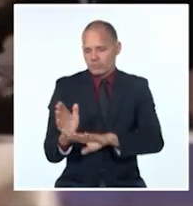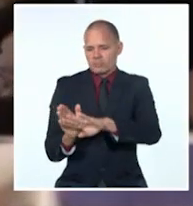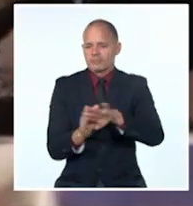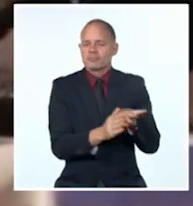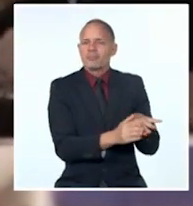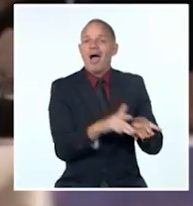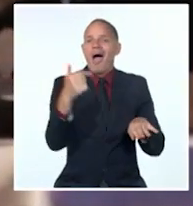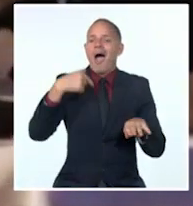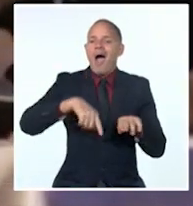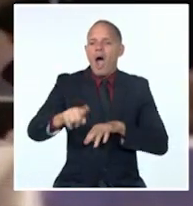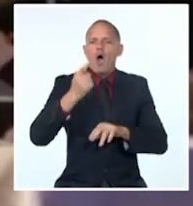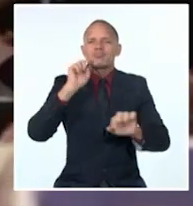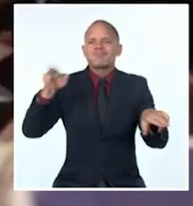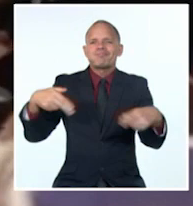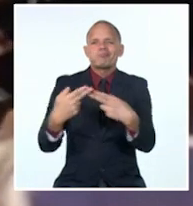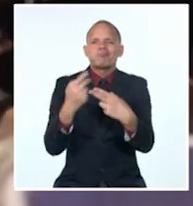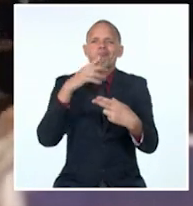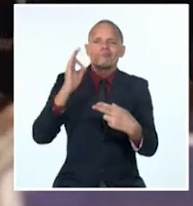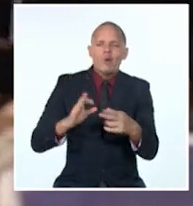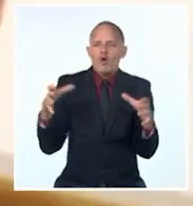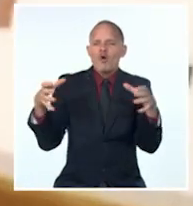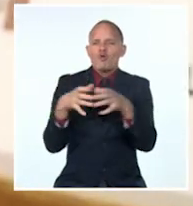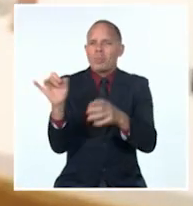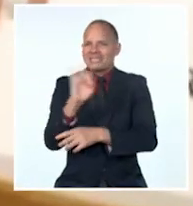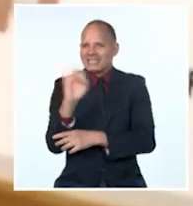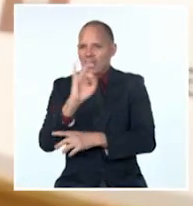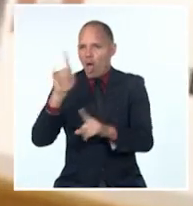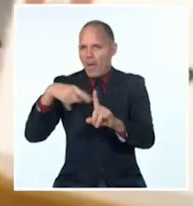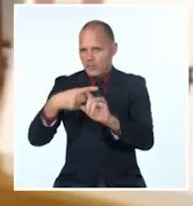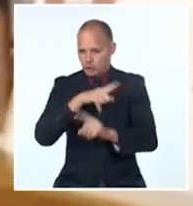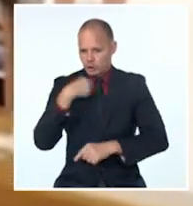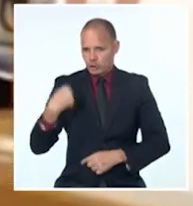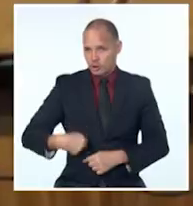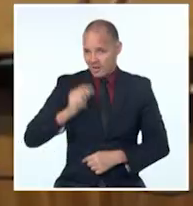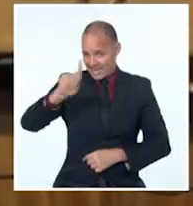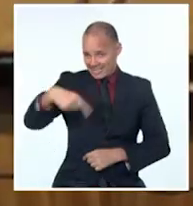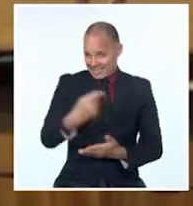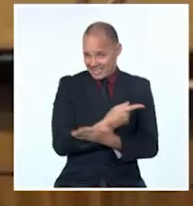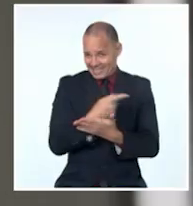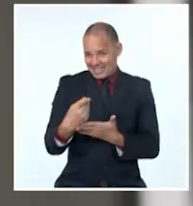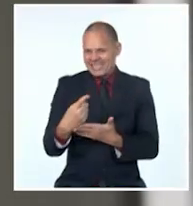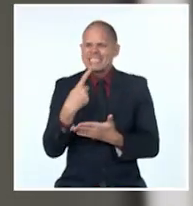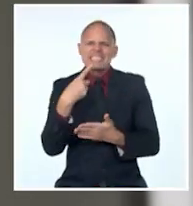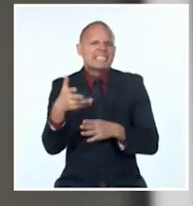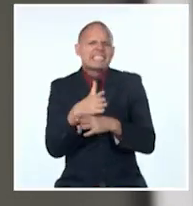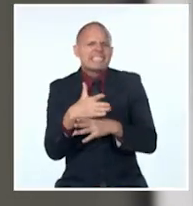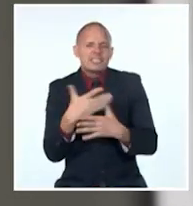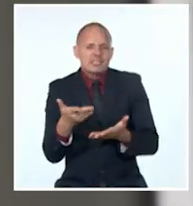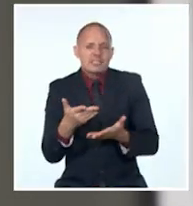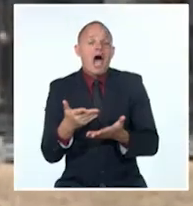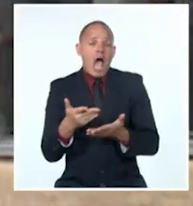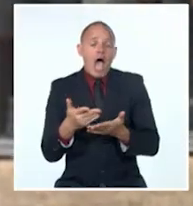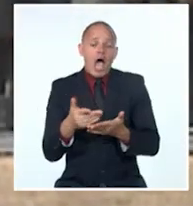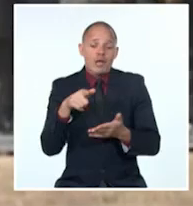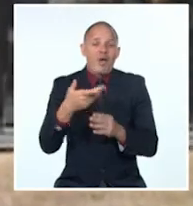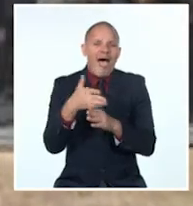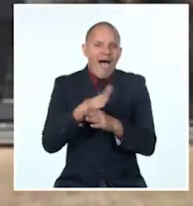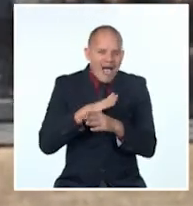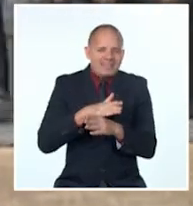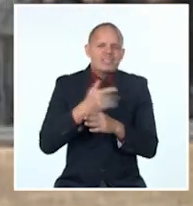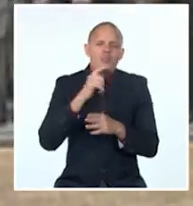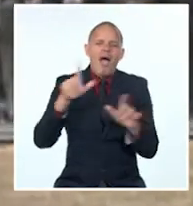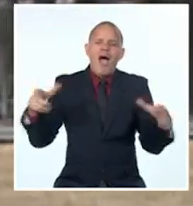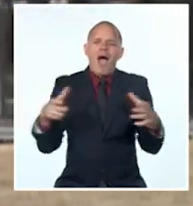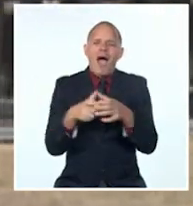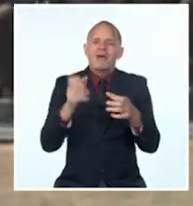77 y China, que celebraremos próximamente, antecede a aniversario 60 del bloque, que